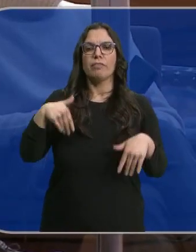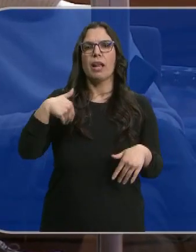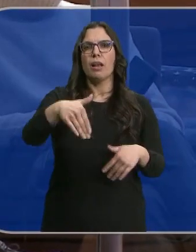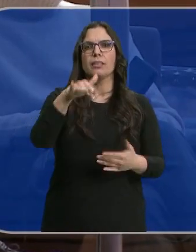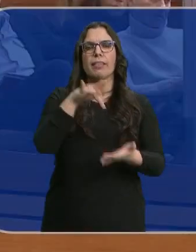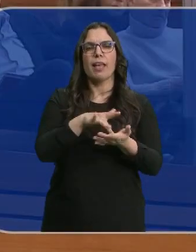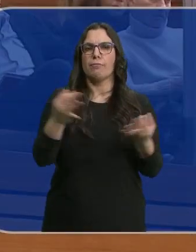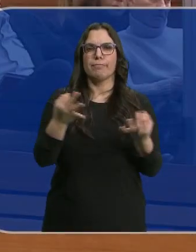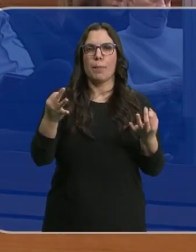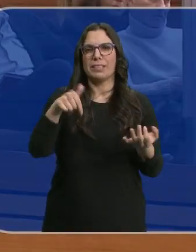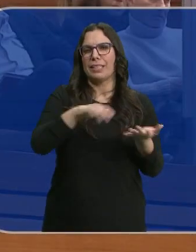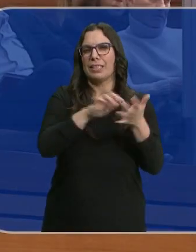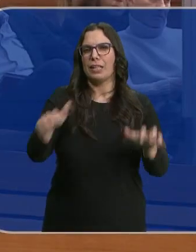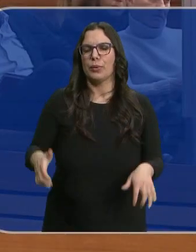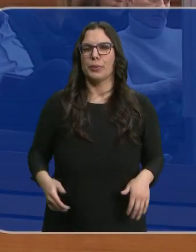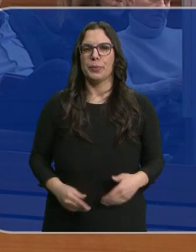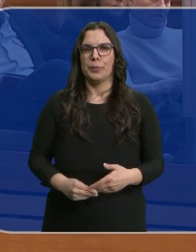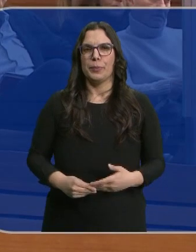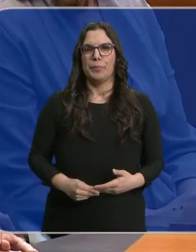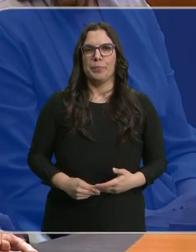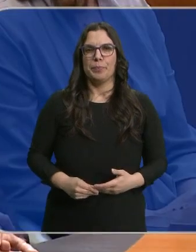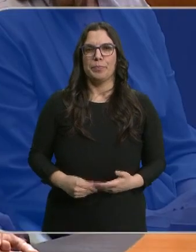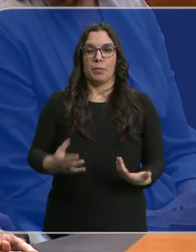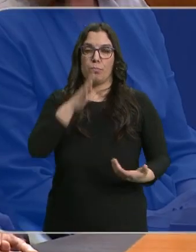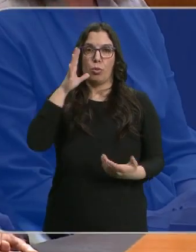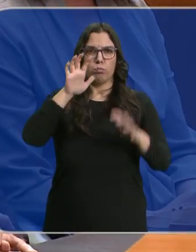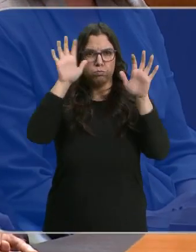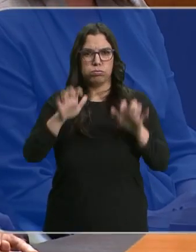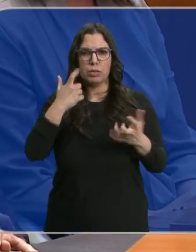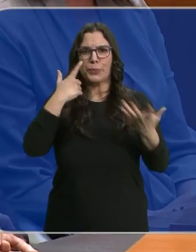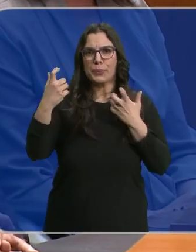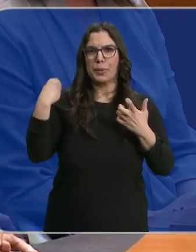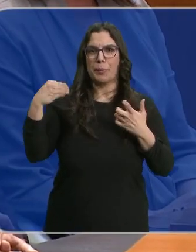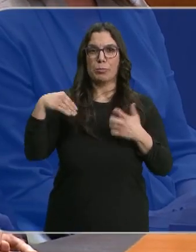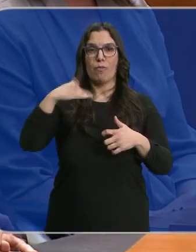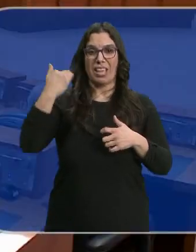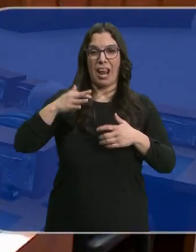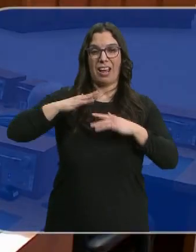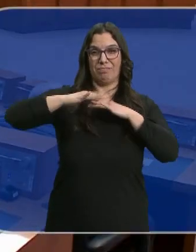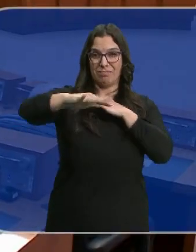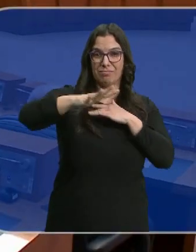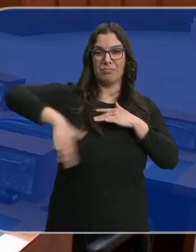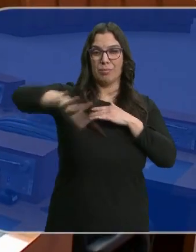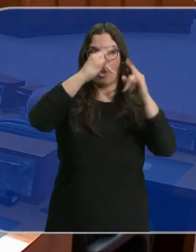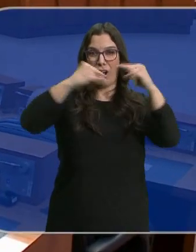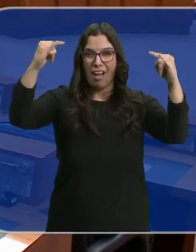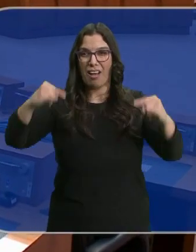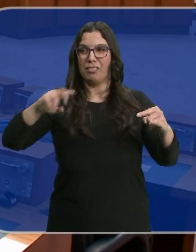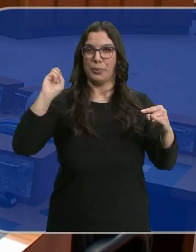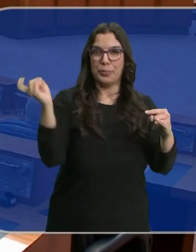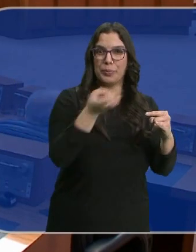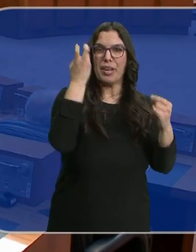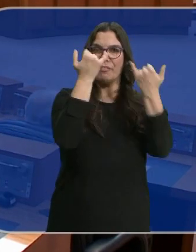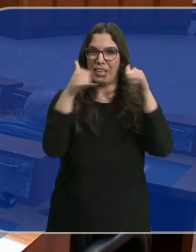a encontrar ese día, en Castilla y León? Esa reducción se va a notar en La Campa, vamos a notarlo en las celebraciones